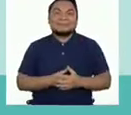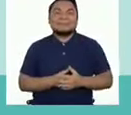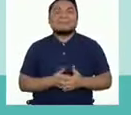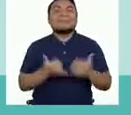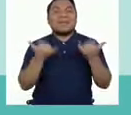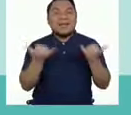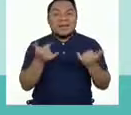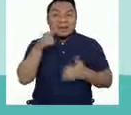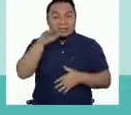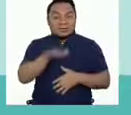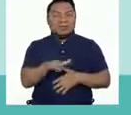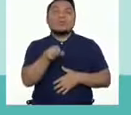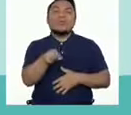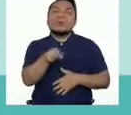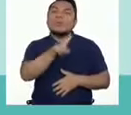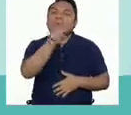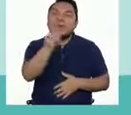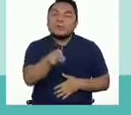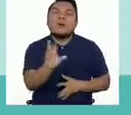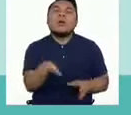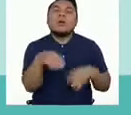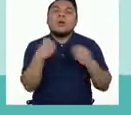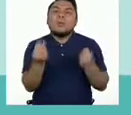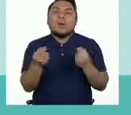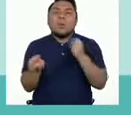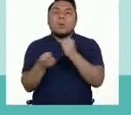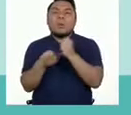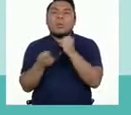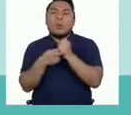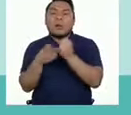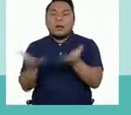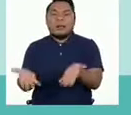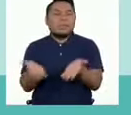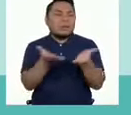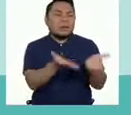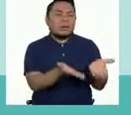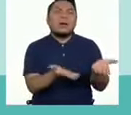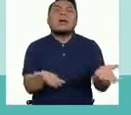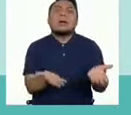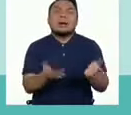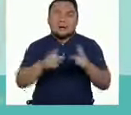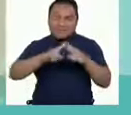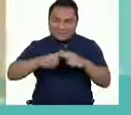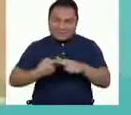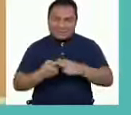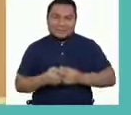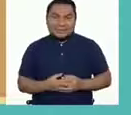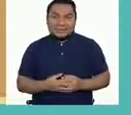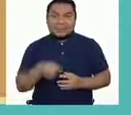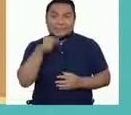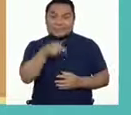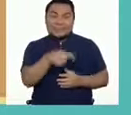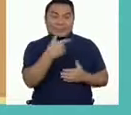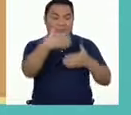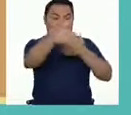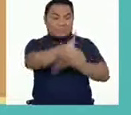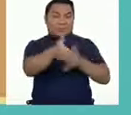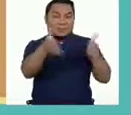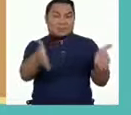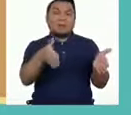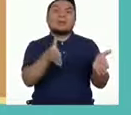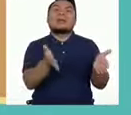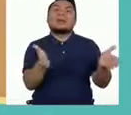Ahora, David, ¿cómo guardamos la ropa en la caja? Comencemos. En un dado de la caja,